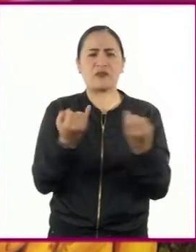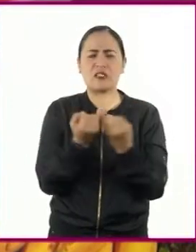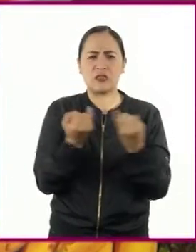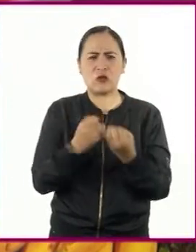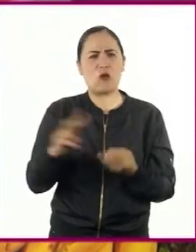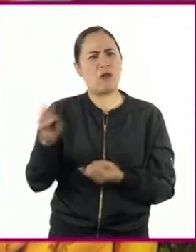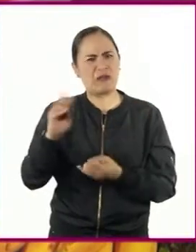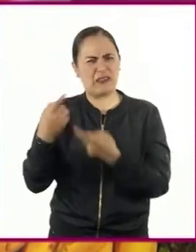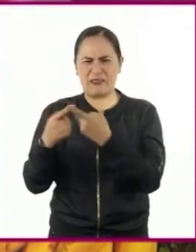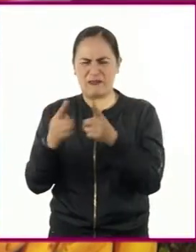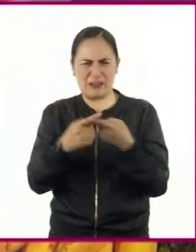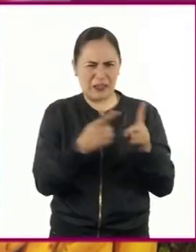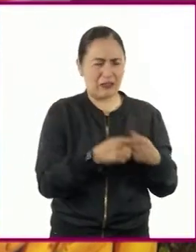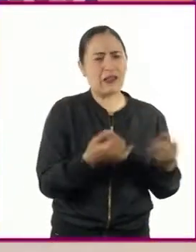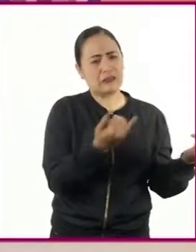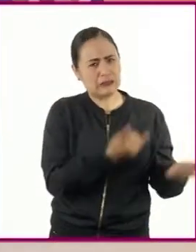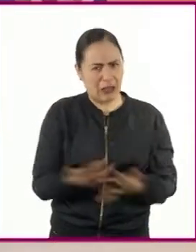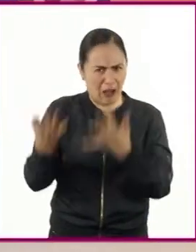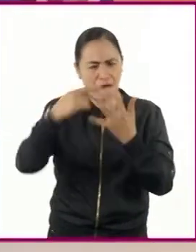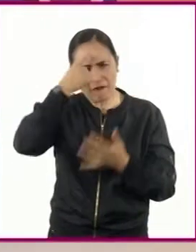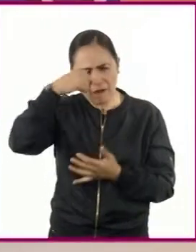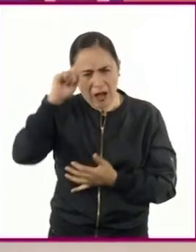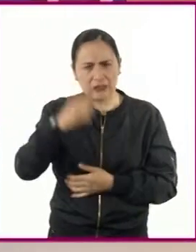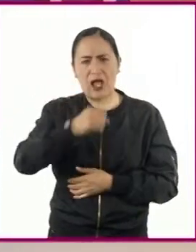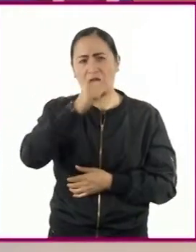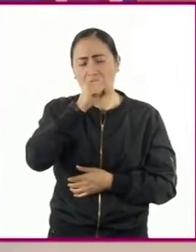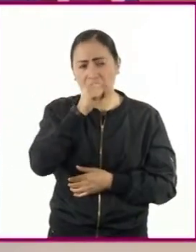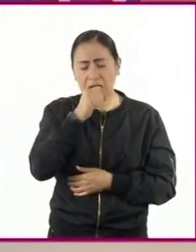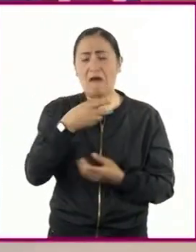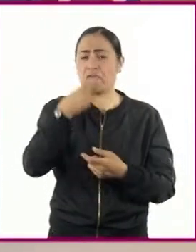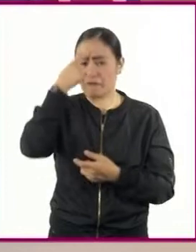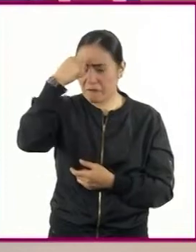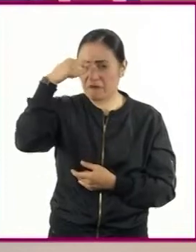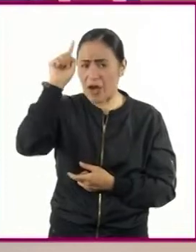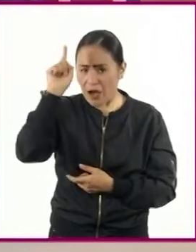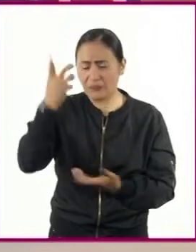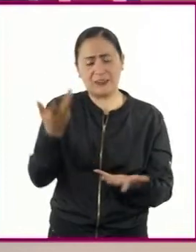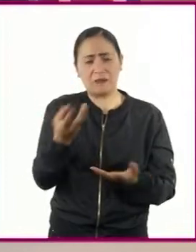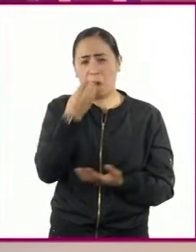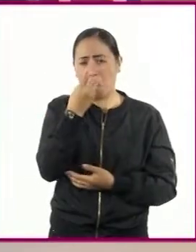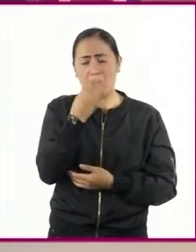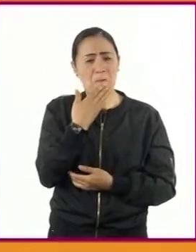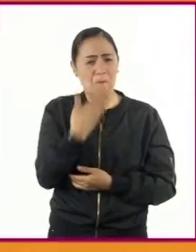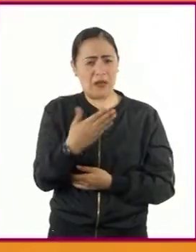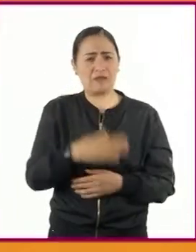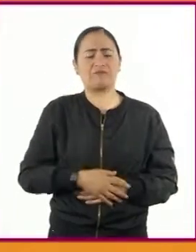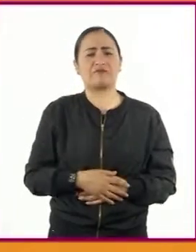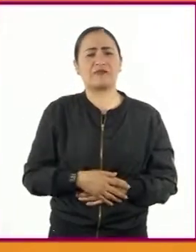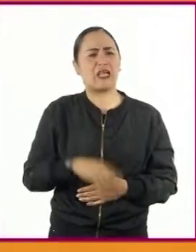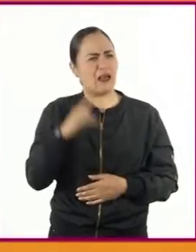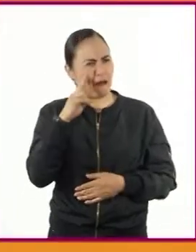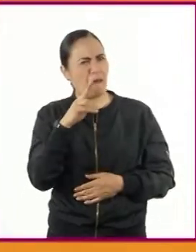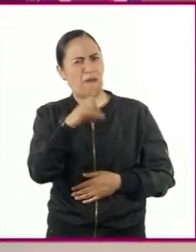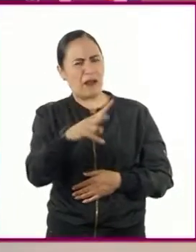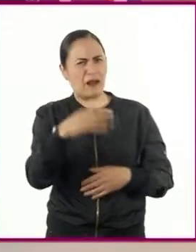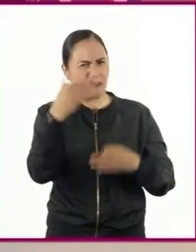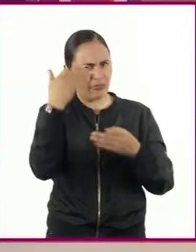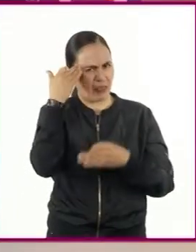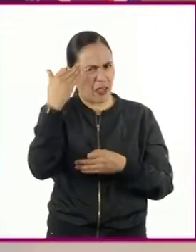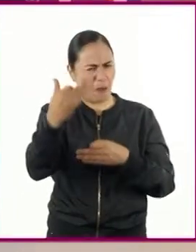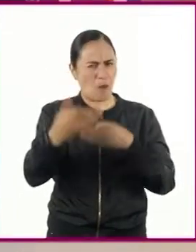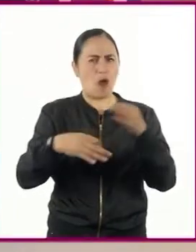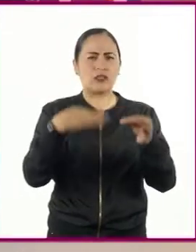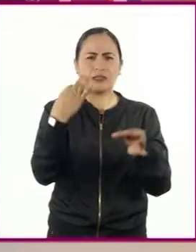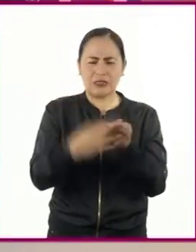consumir, fácil de transportar. A simple vista, sabemos el nivel de maduración. Prácticamente se puede cultivar